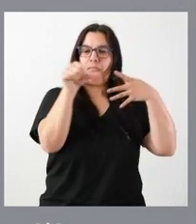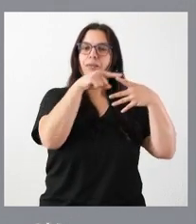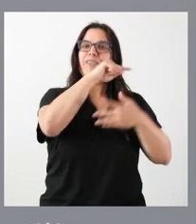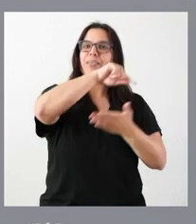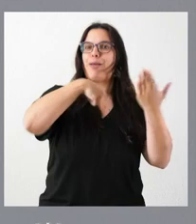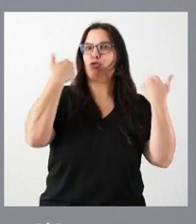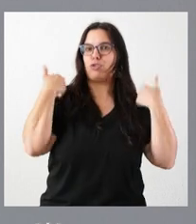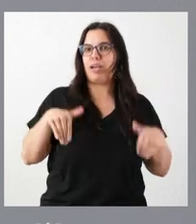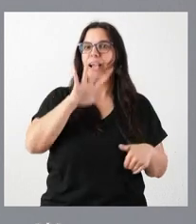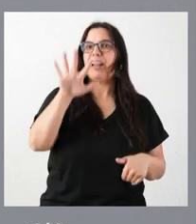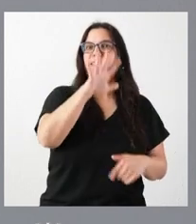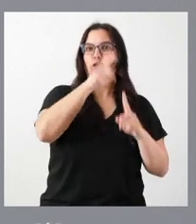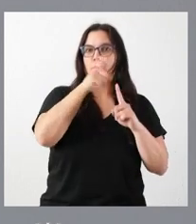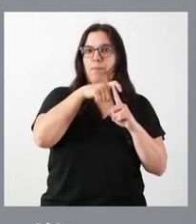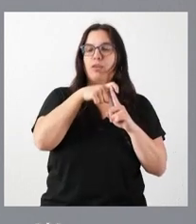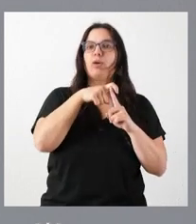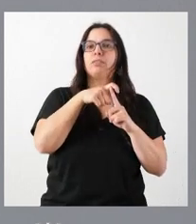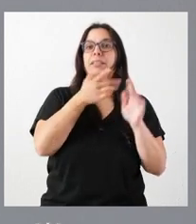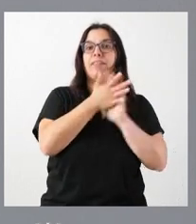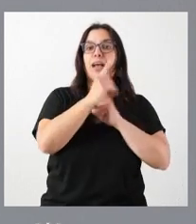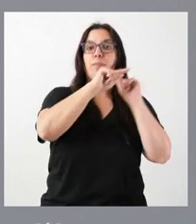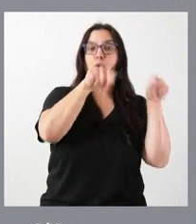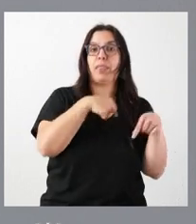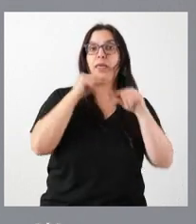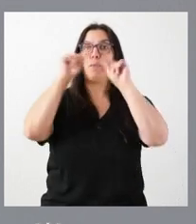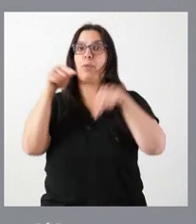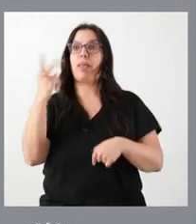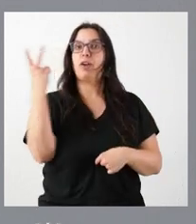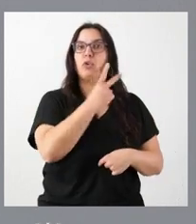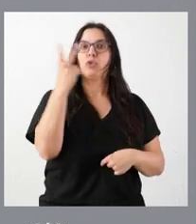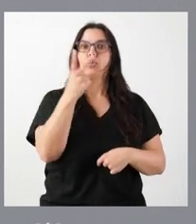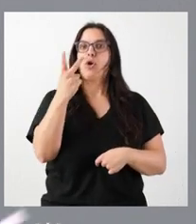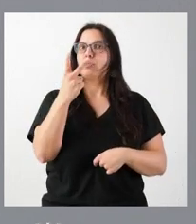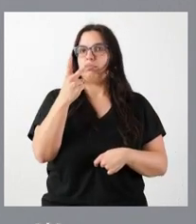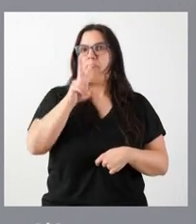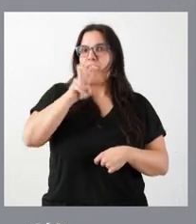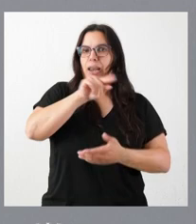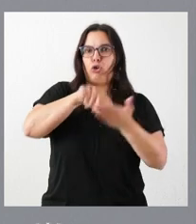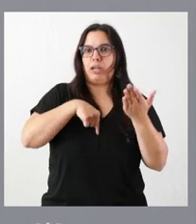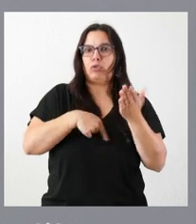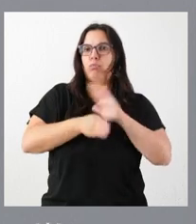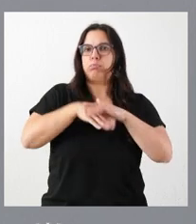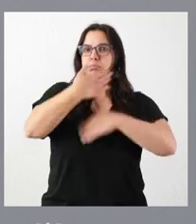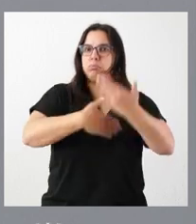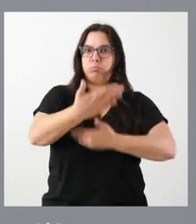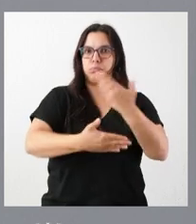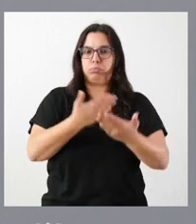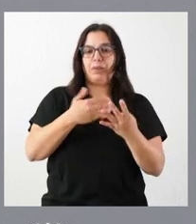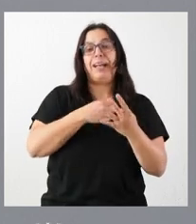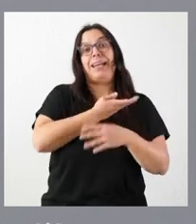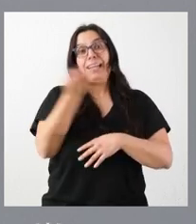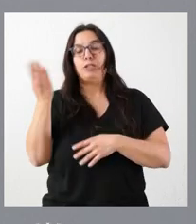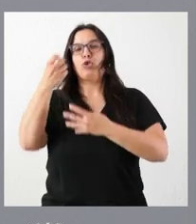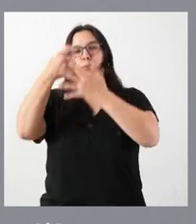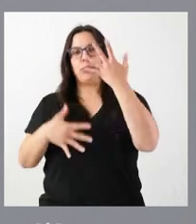contrato el 5 de mayo y, por tanto, son provincias donde las actuaciones están plenamente vigentes, al margen de las que hemos descrito ahora. Tienen